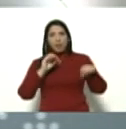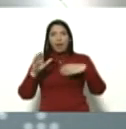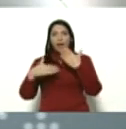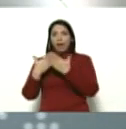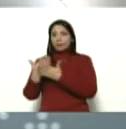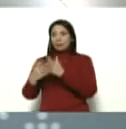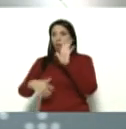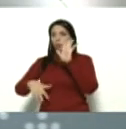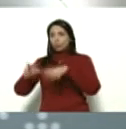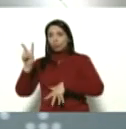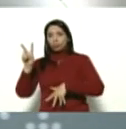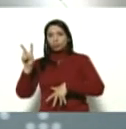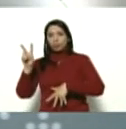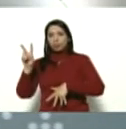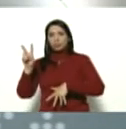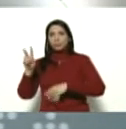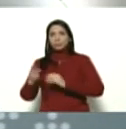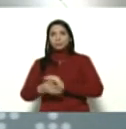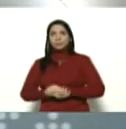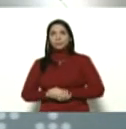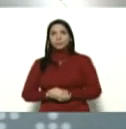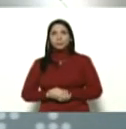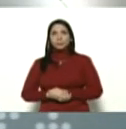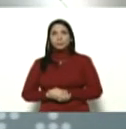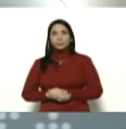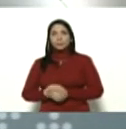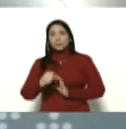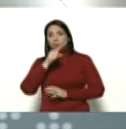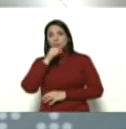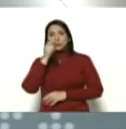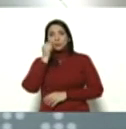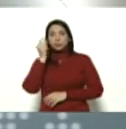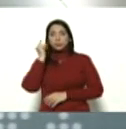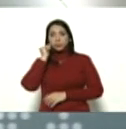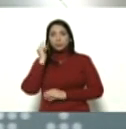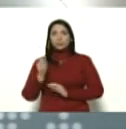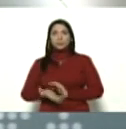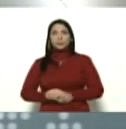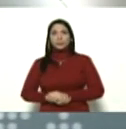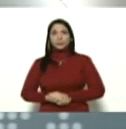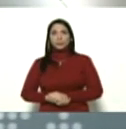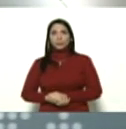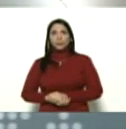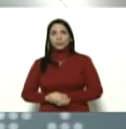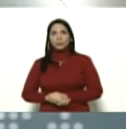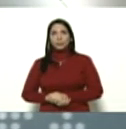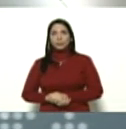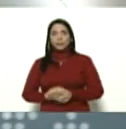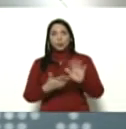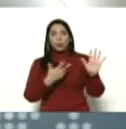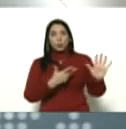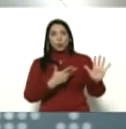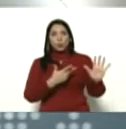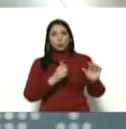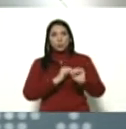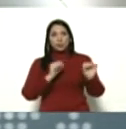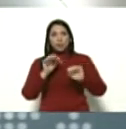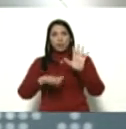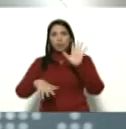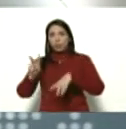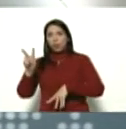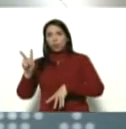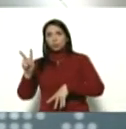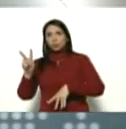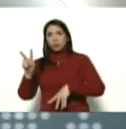12 del mediodía, adultos mayores, 8 de la mañana a 12 del mediodía,